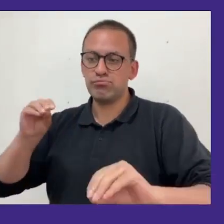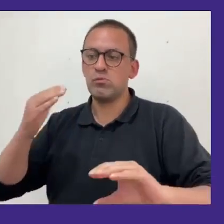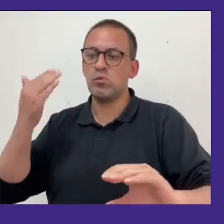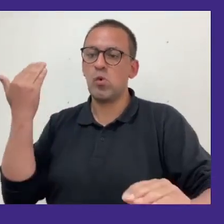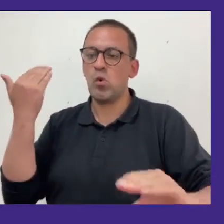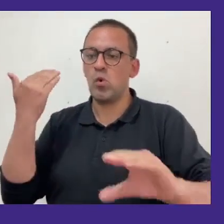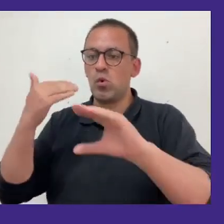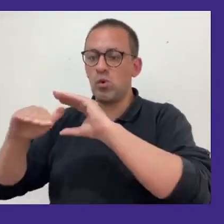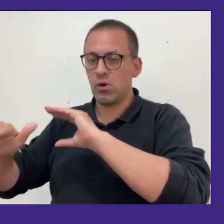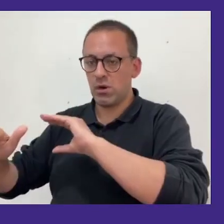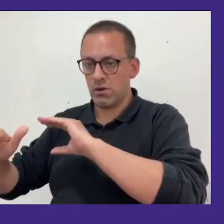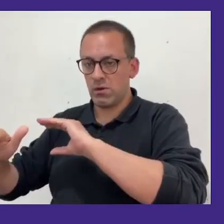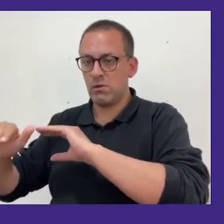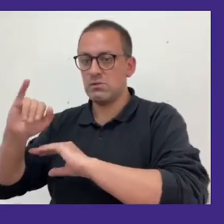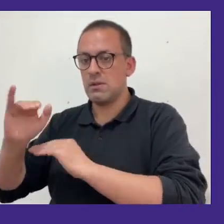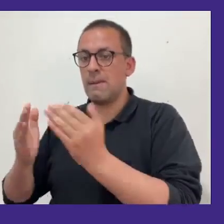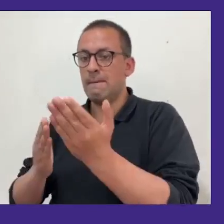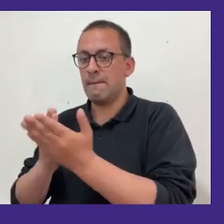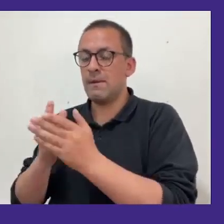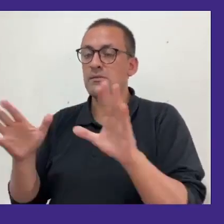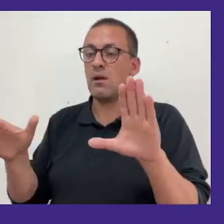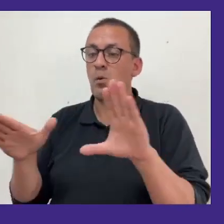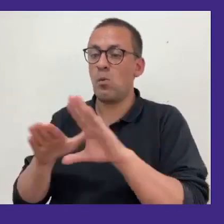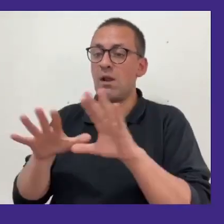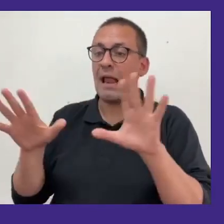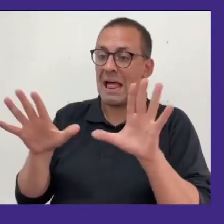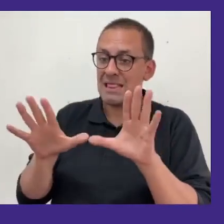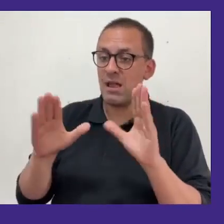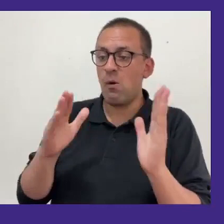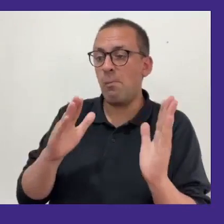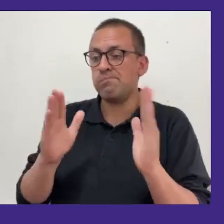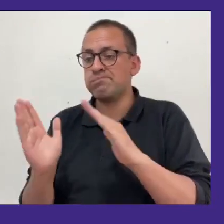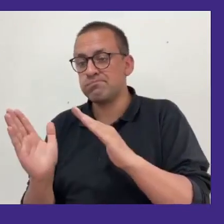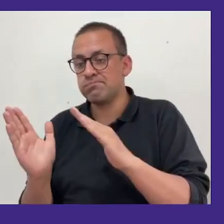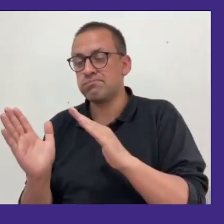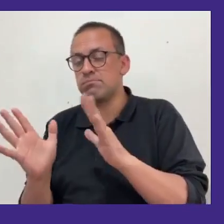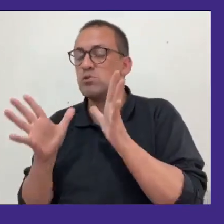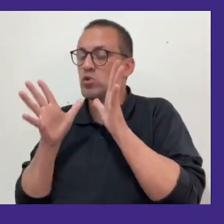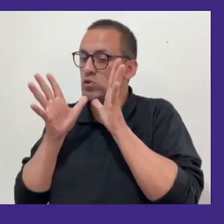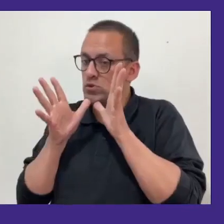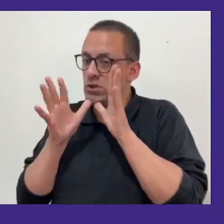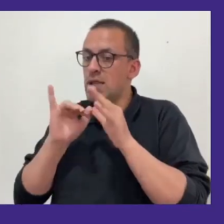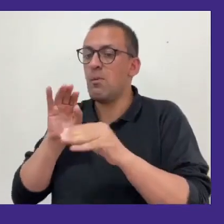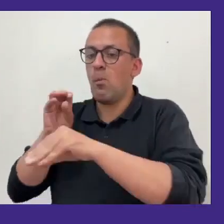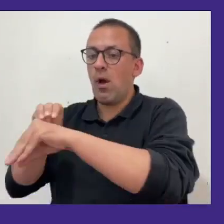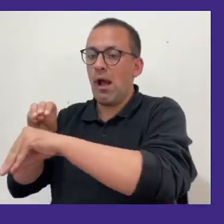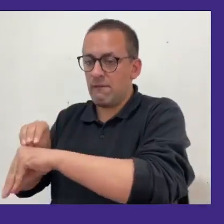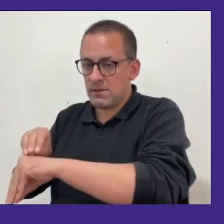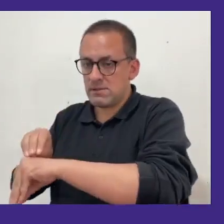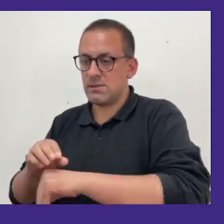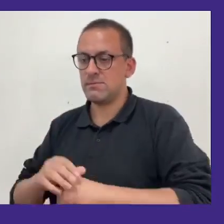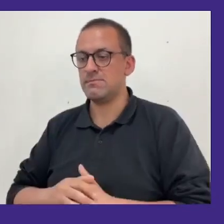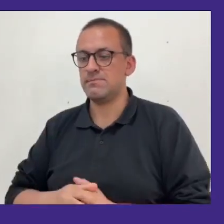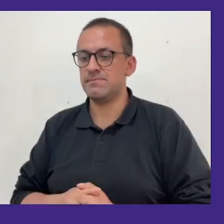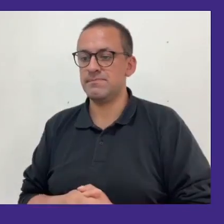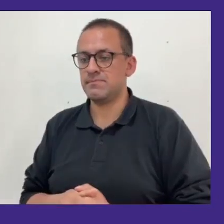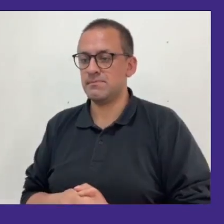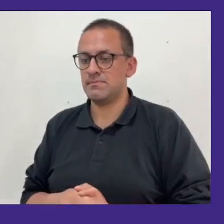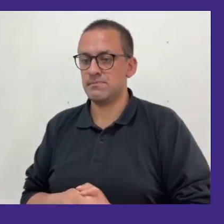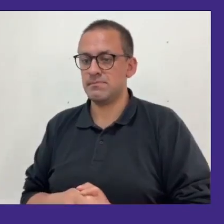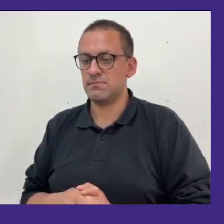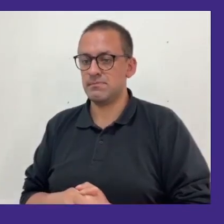más si empieza el encuentro a las diez o empieza un poquito después para para dar la cabida a la siguiente exponente